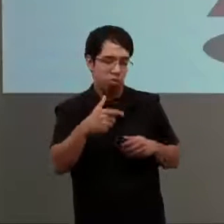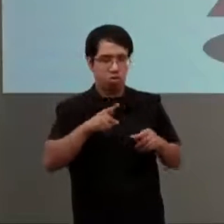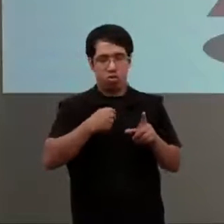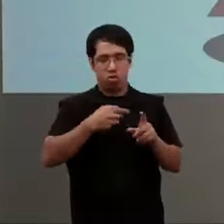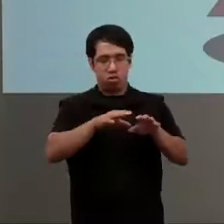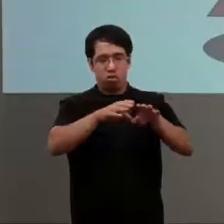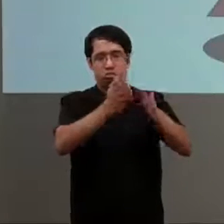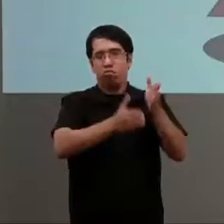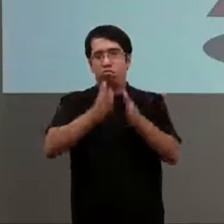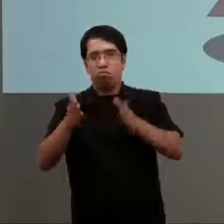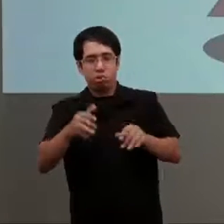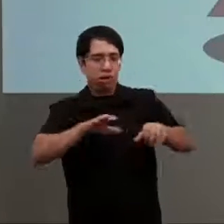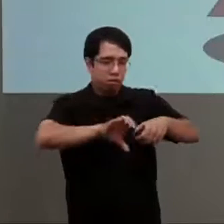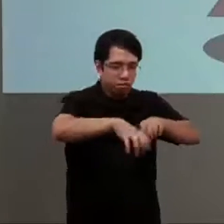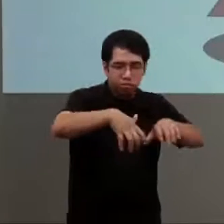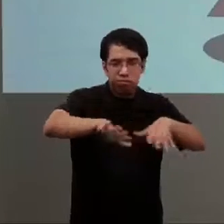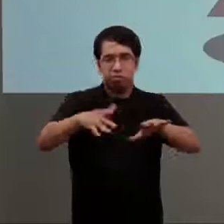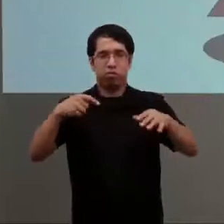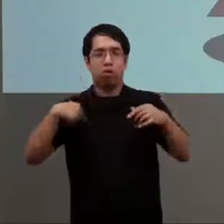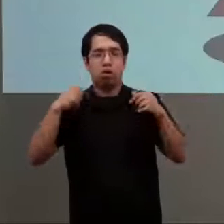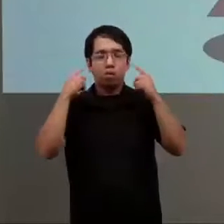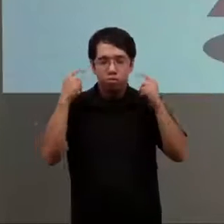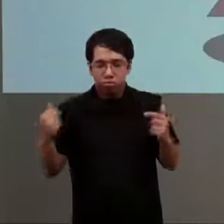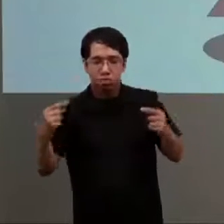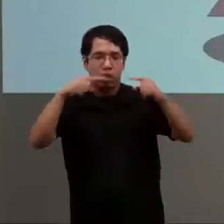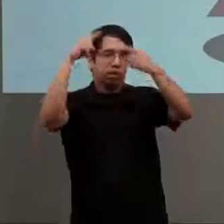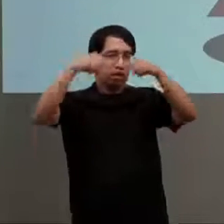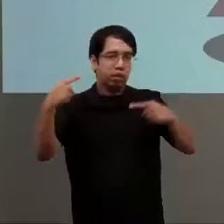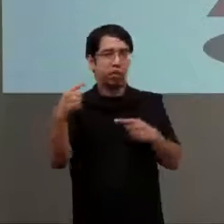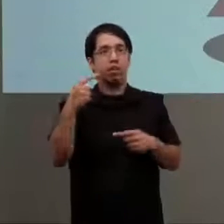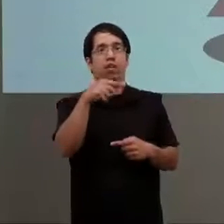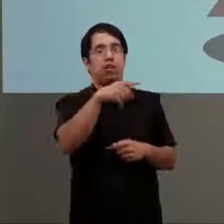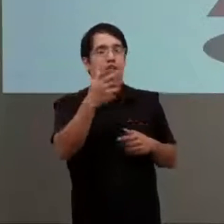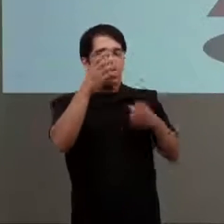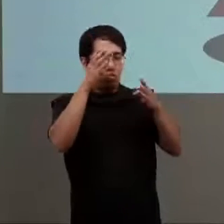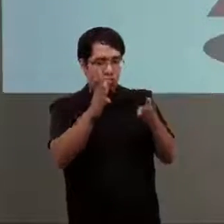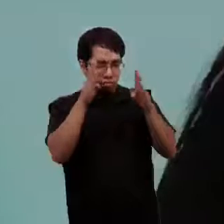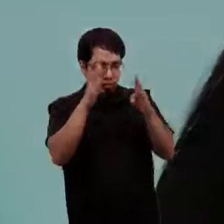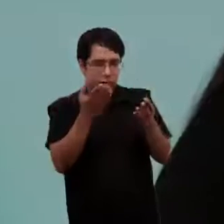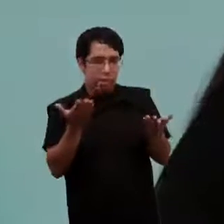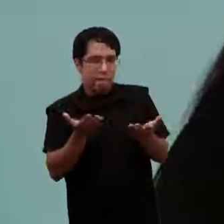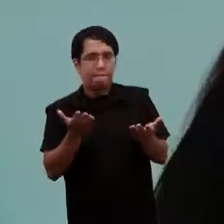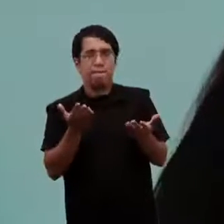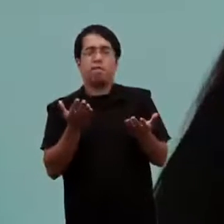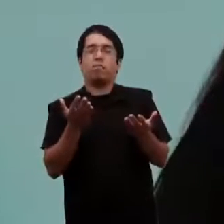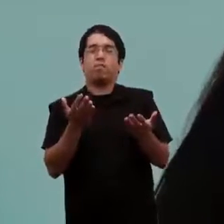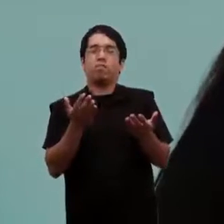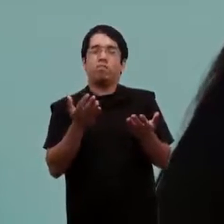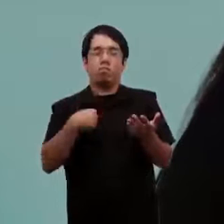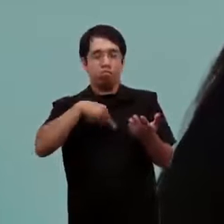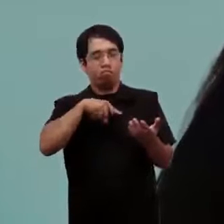fisio de sesiones de neuro de sesiones de fonaudiología sino que va más allá en ver a la persona